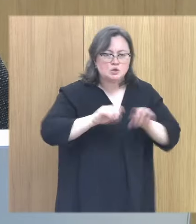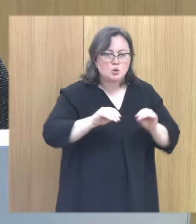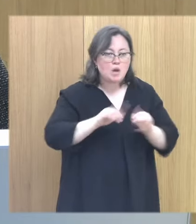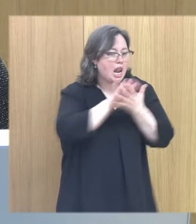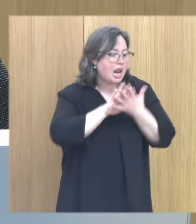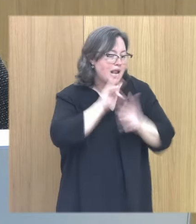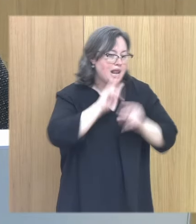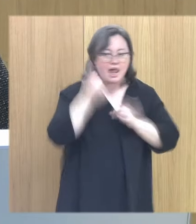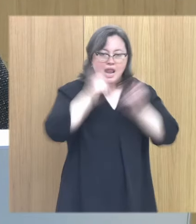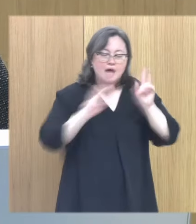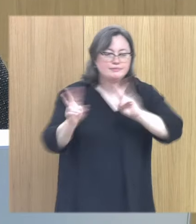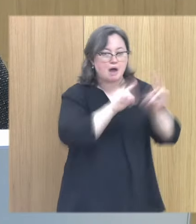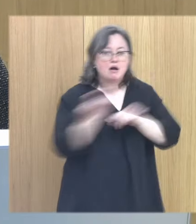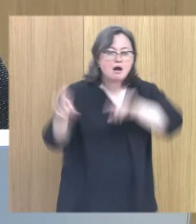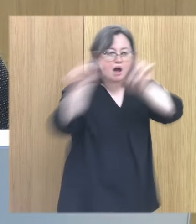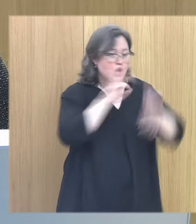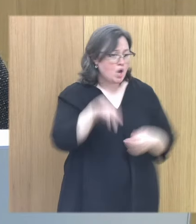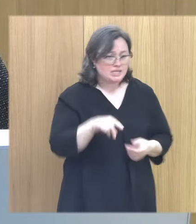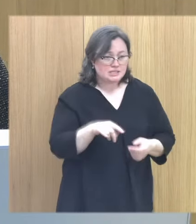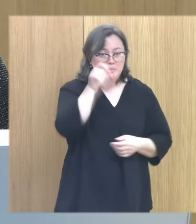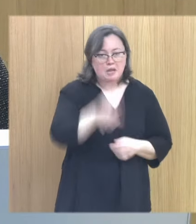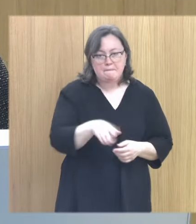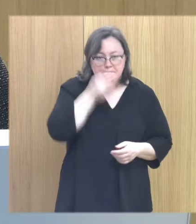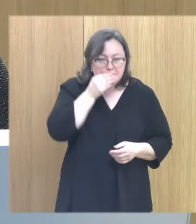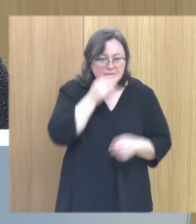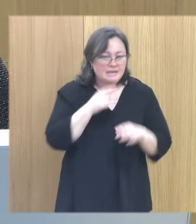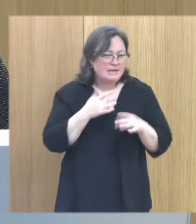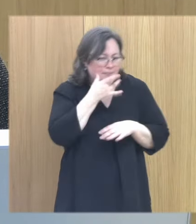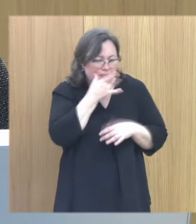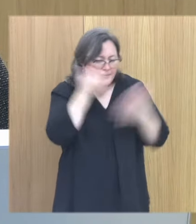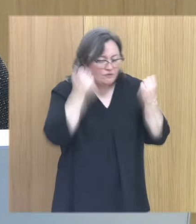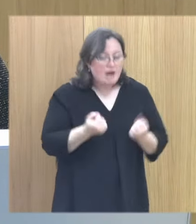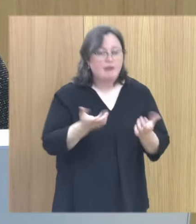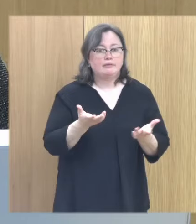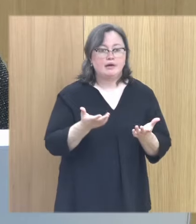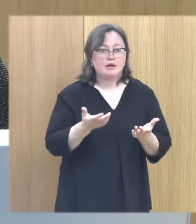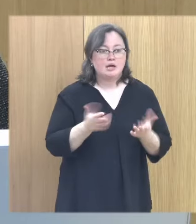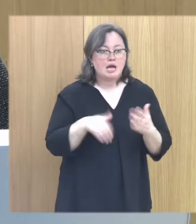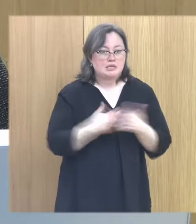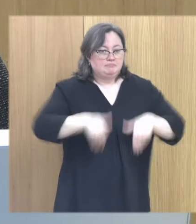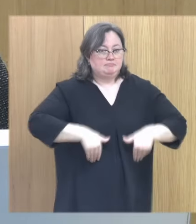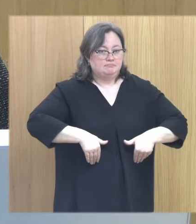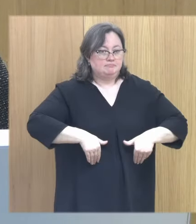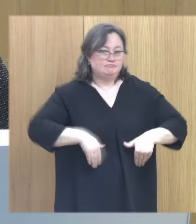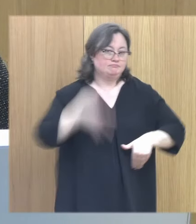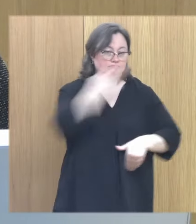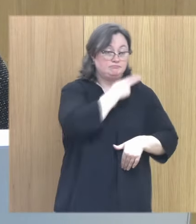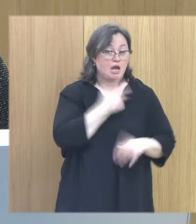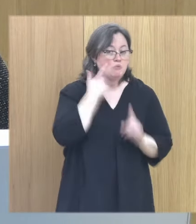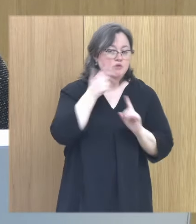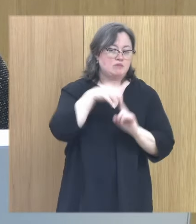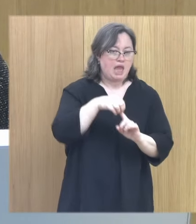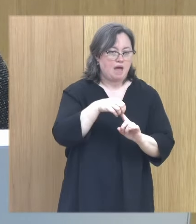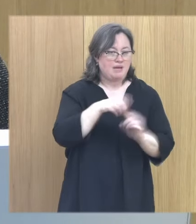habladoras que se muevan, que vayan de un sitio a otro. Son personas calladas, tímidas, que están paralizadas. Y esto es una clave